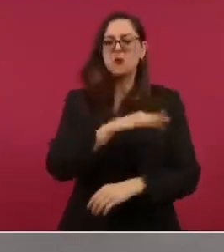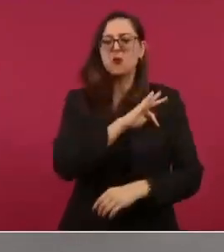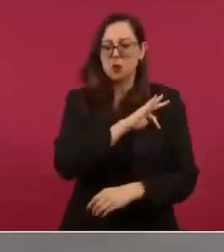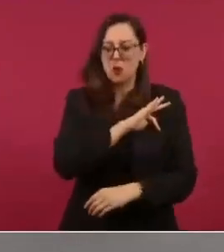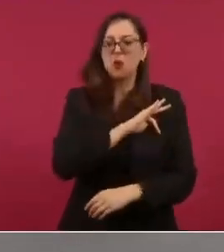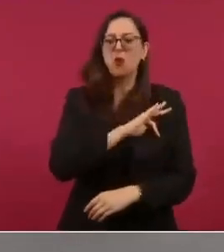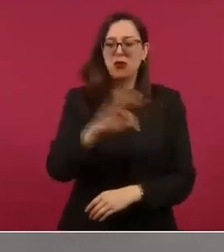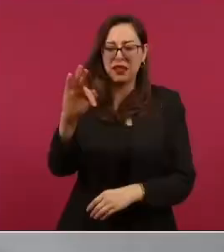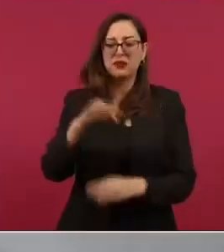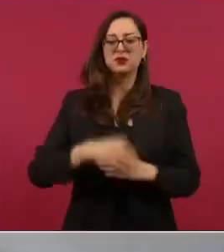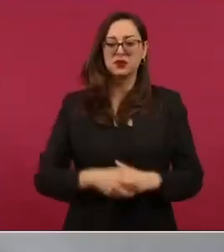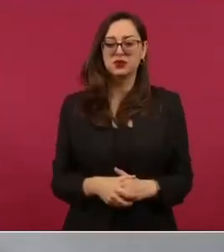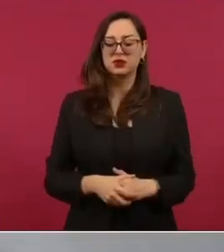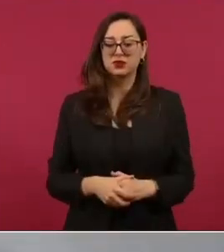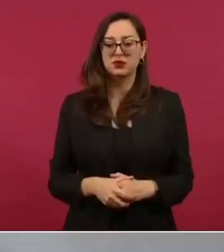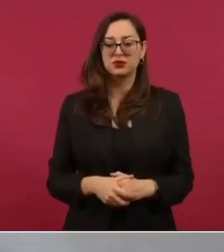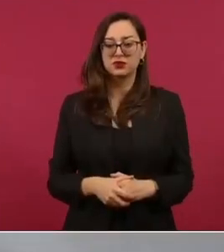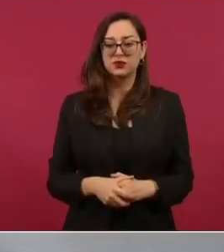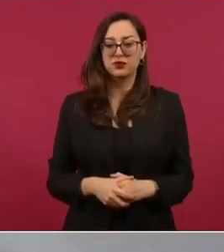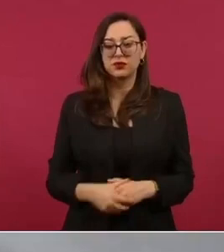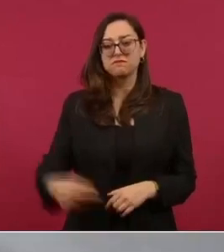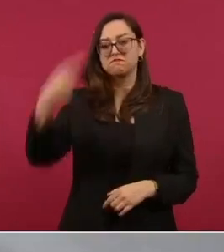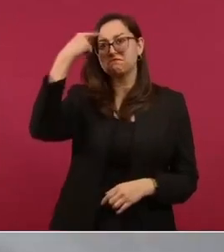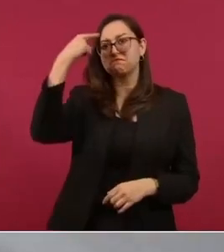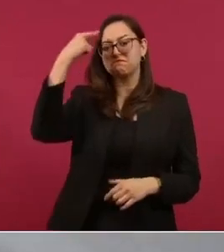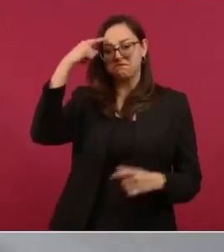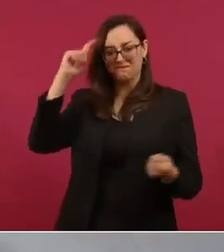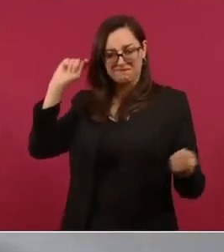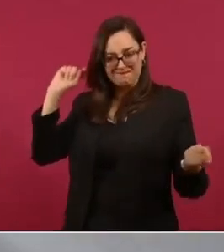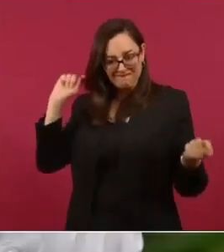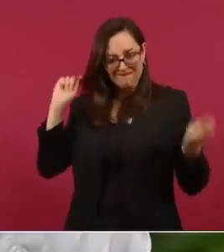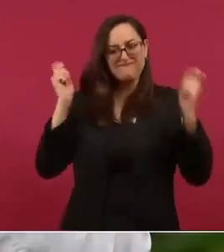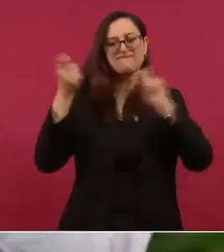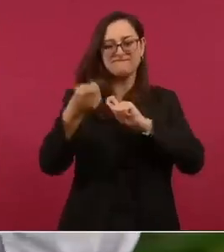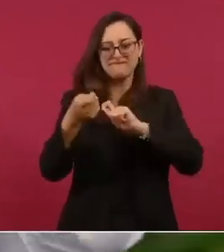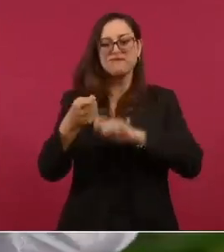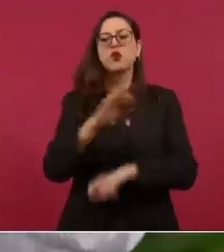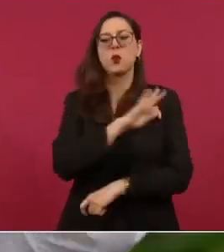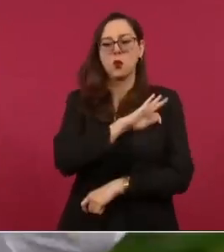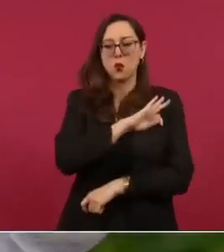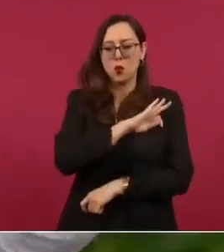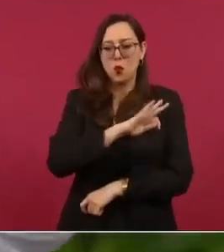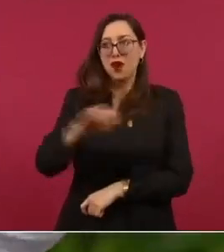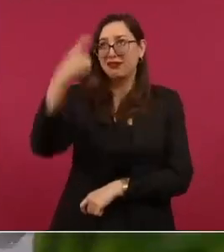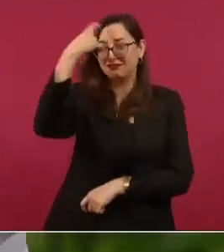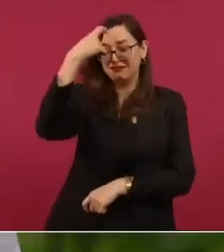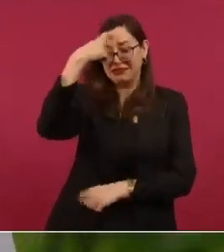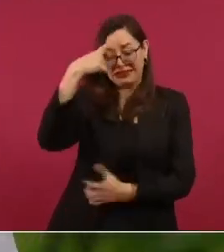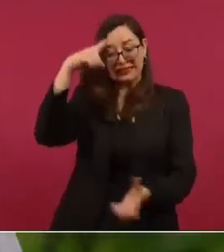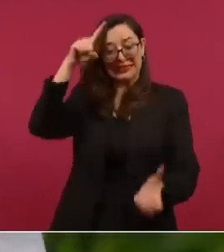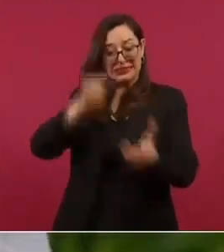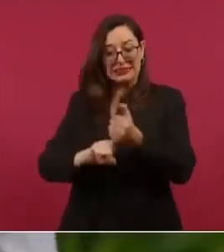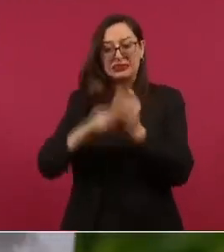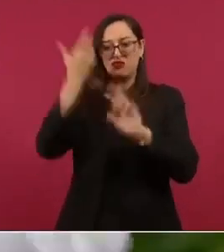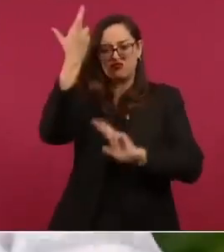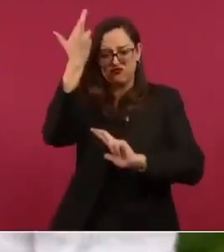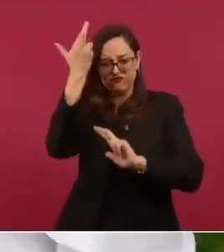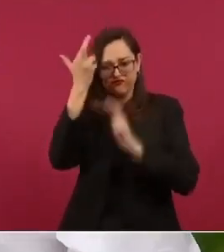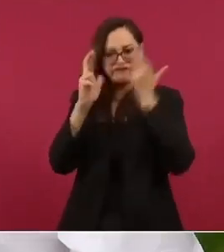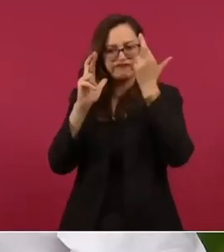el cambio de mentalidad la revolución de las conciencias